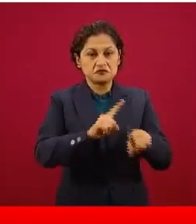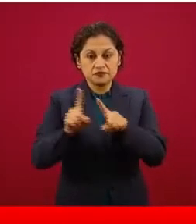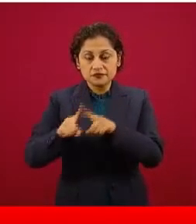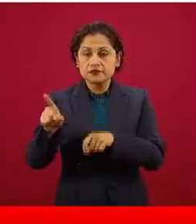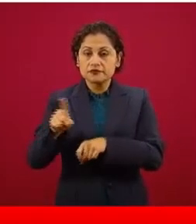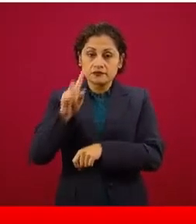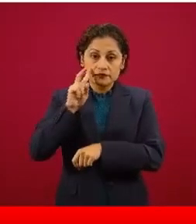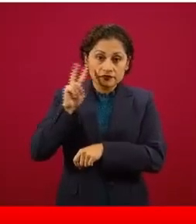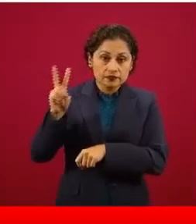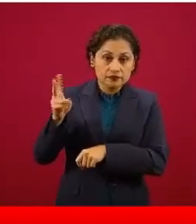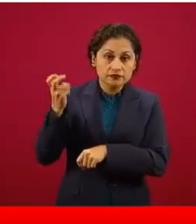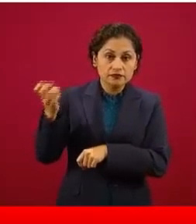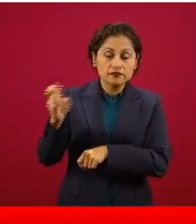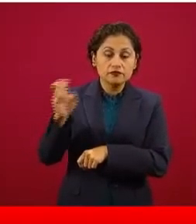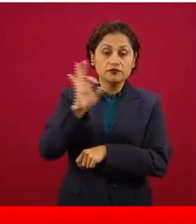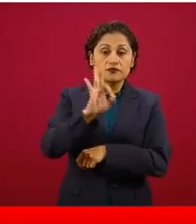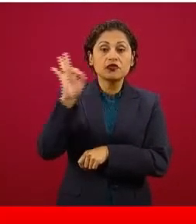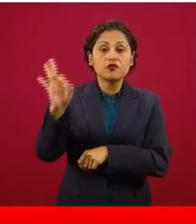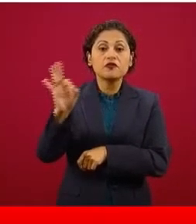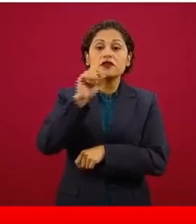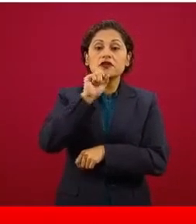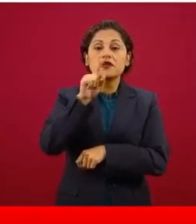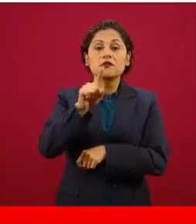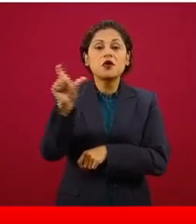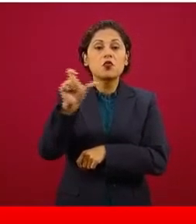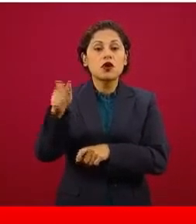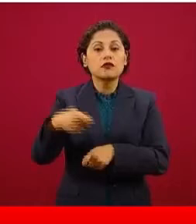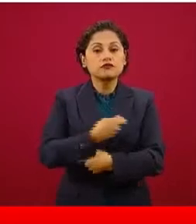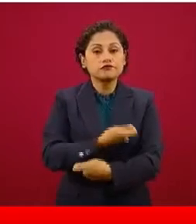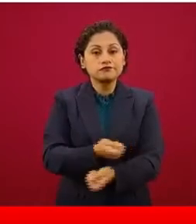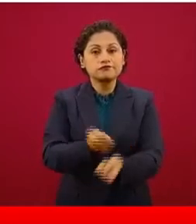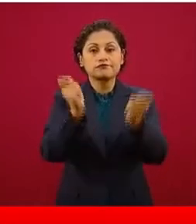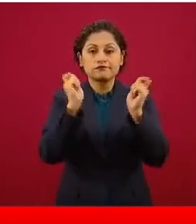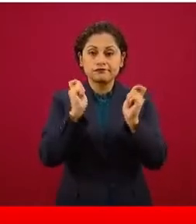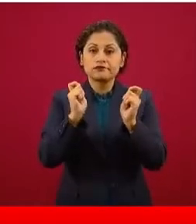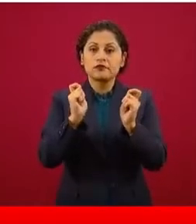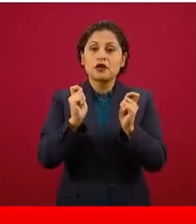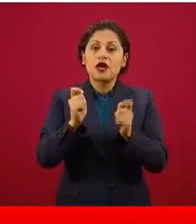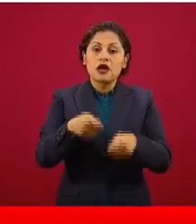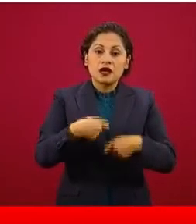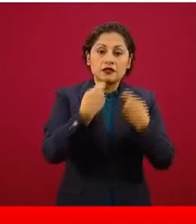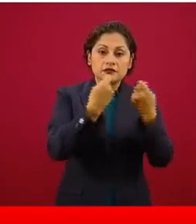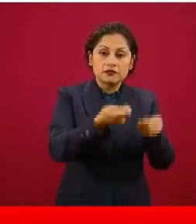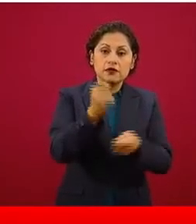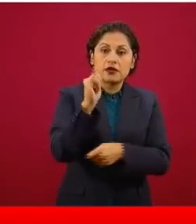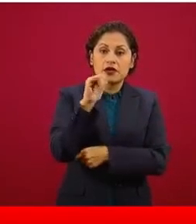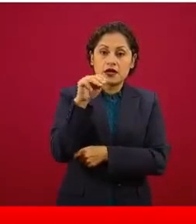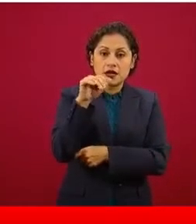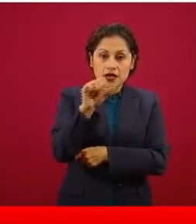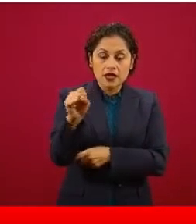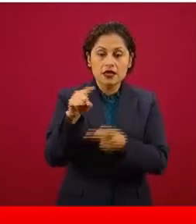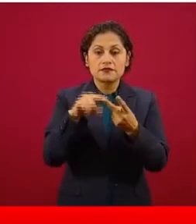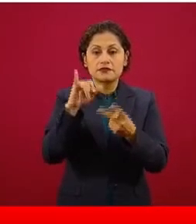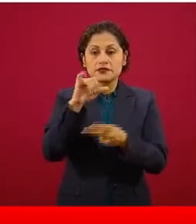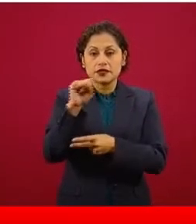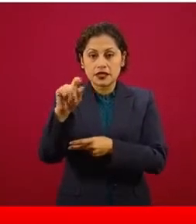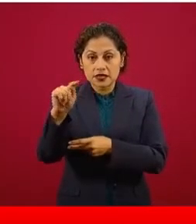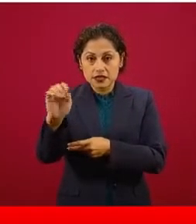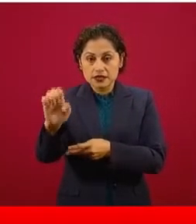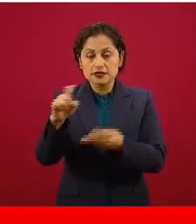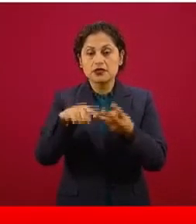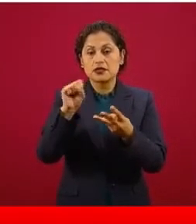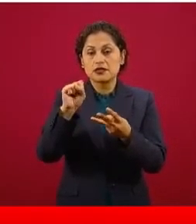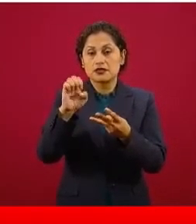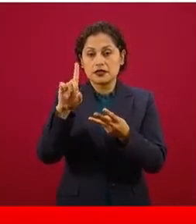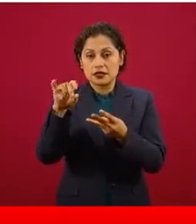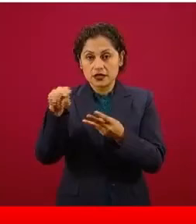distribuido y esas distribuciones van a los institutos, ya sea Issste, IMSS, Sedena, CEMAR y a las